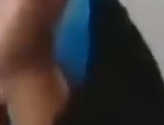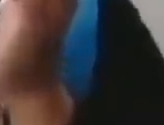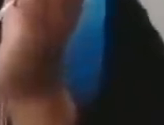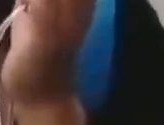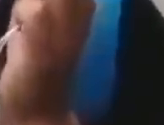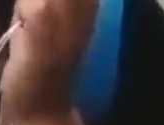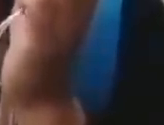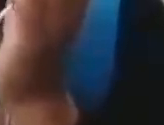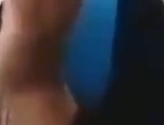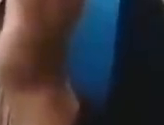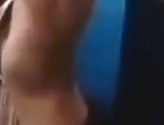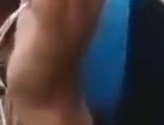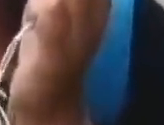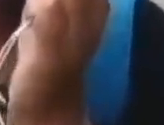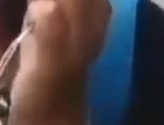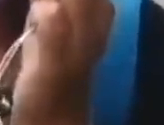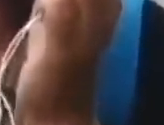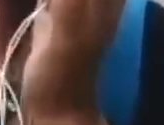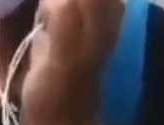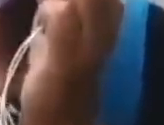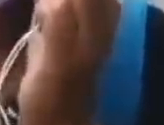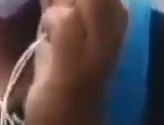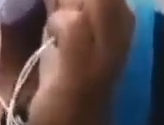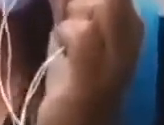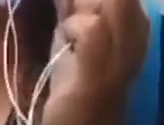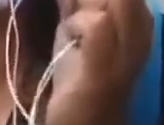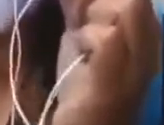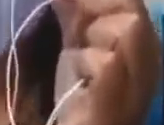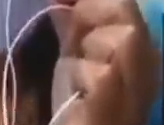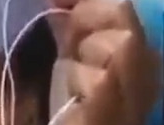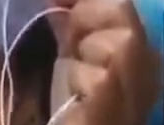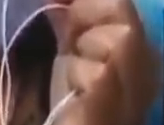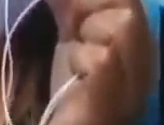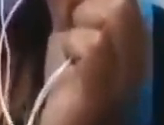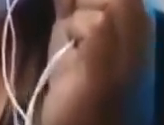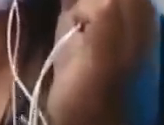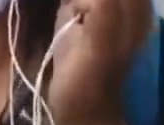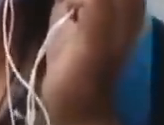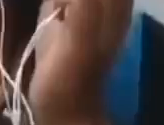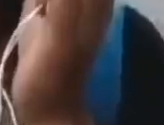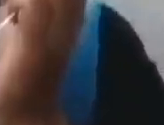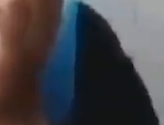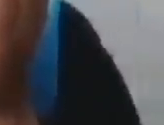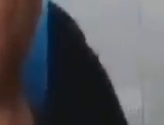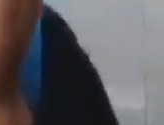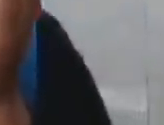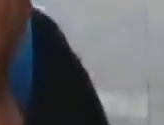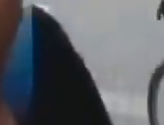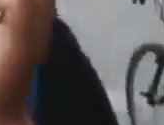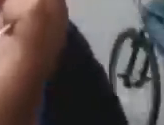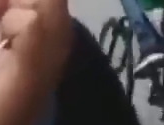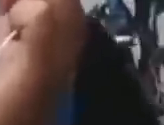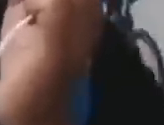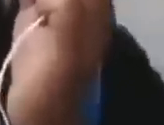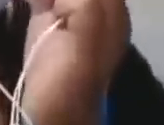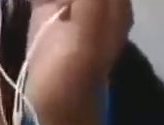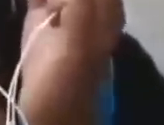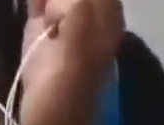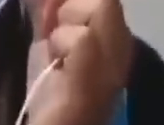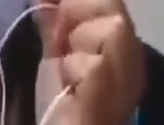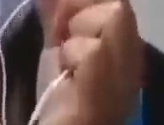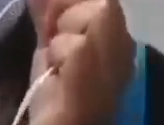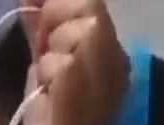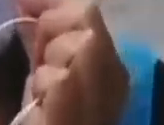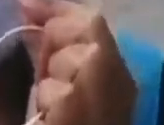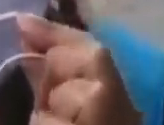den los auxilios de arriendo y que nos den comida de manera periódica a todos y todas los que vendemos actividades sexuales papás puesto